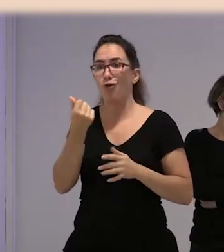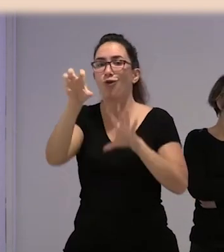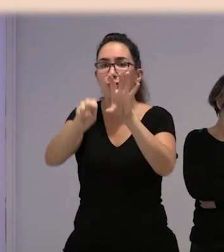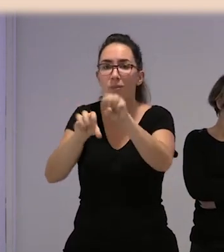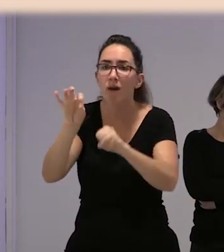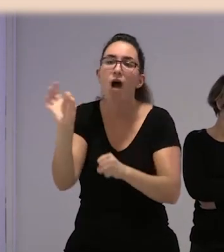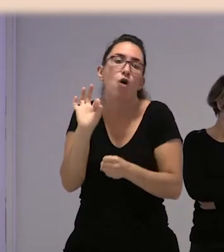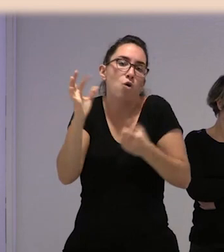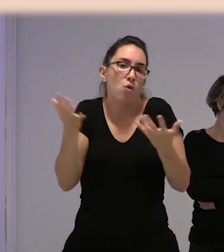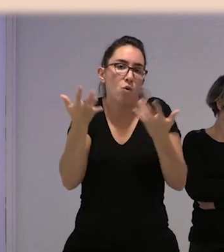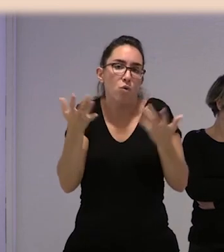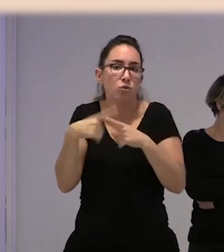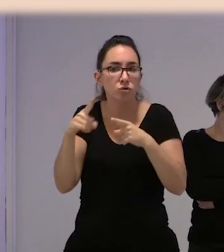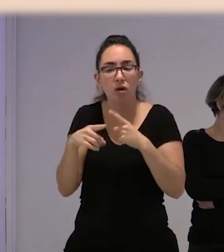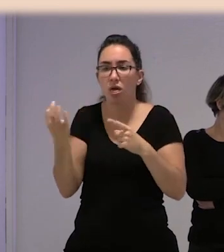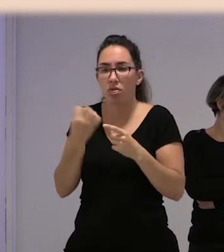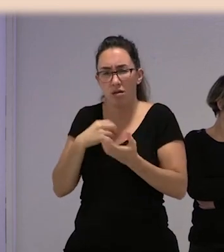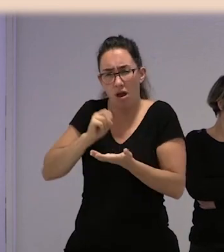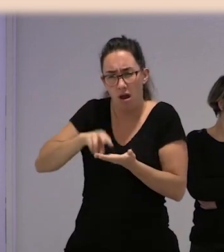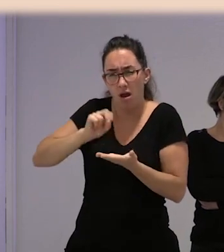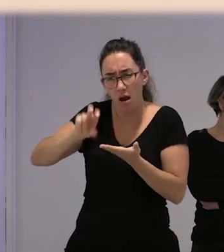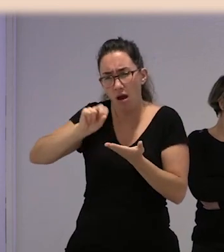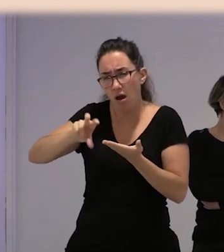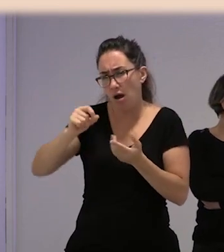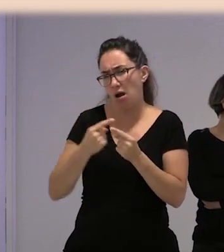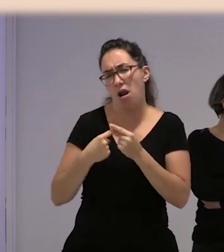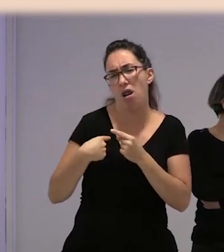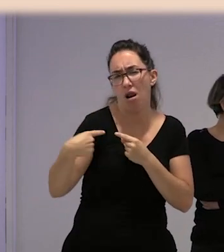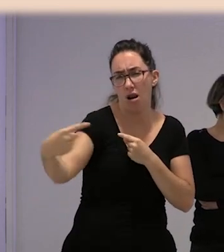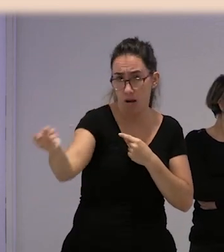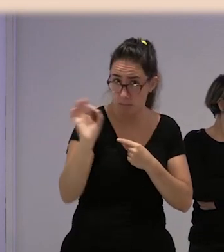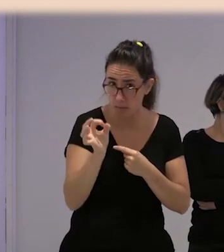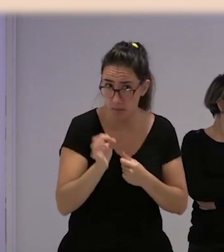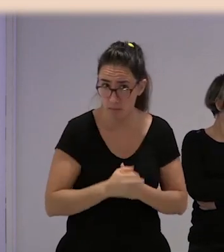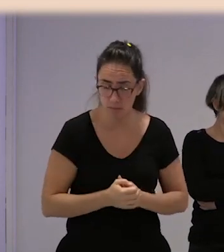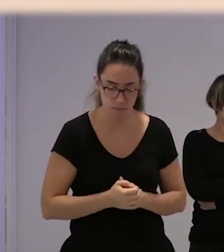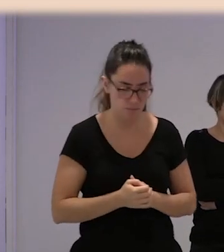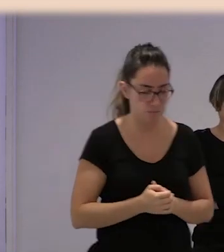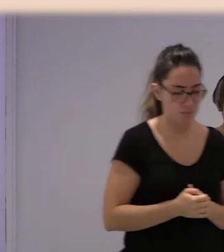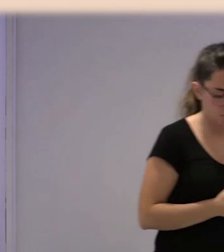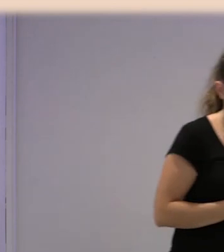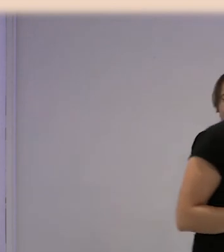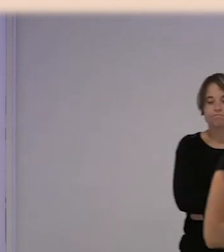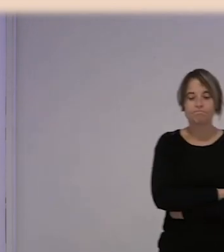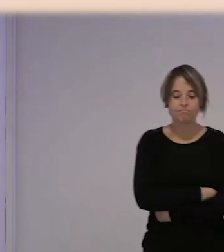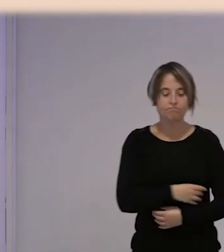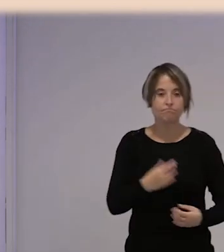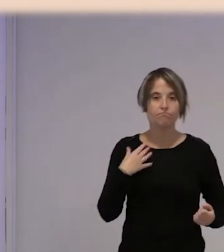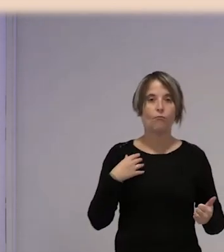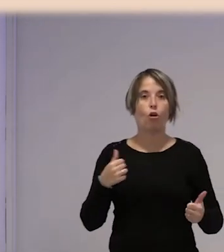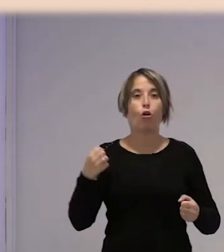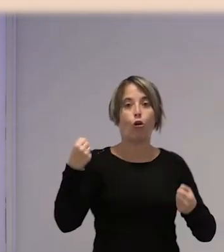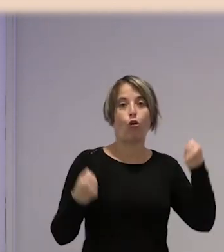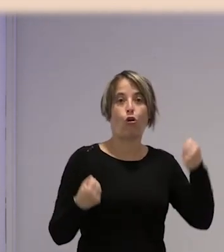para poder hacer cualquier trámite, tienen que andar distancias larguísimas, Ana. Haciendo autostop. Sí, sí, tienen que